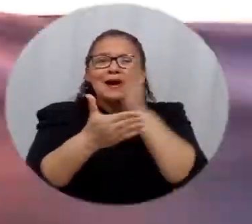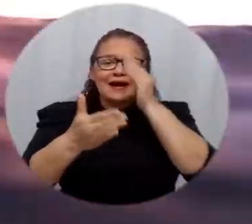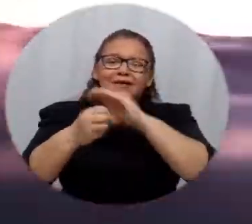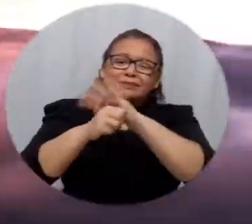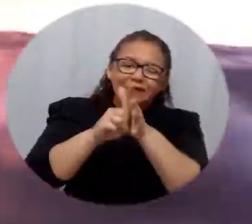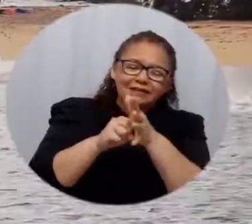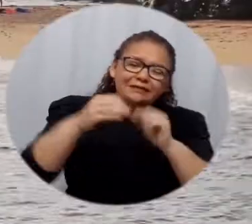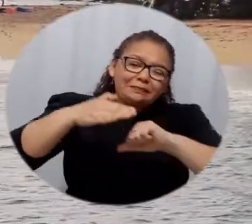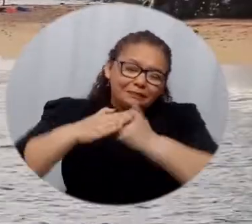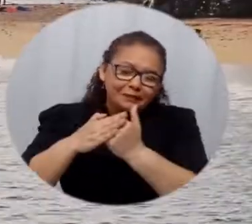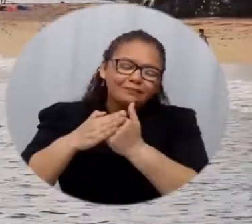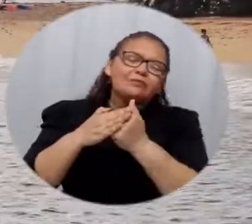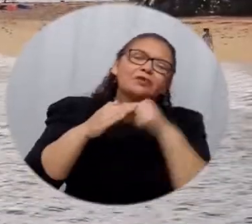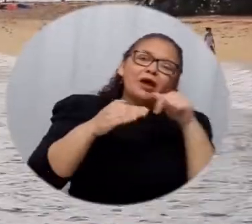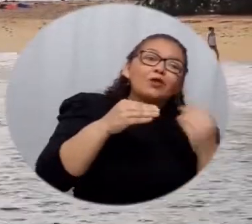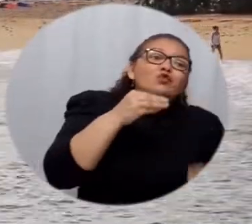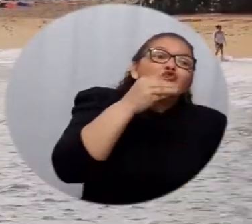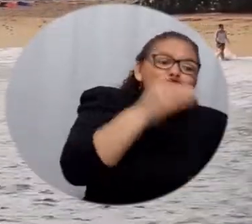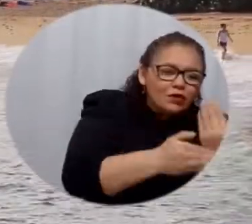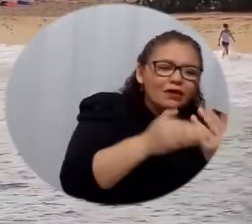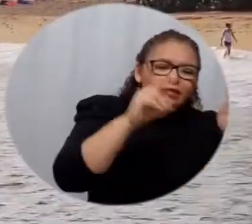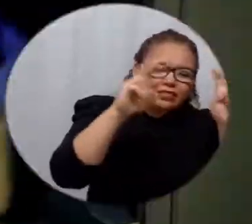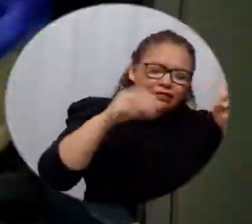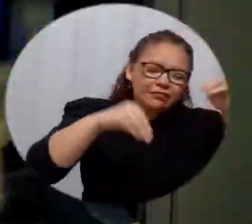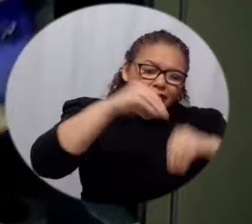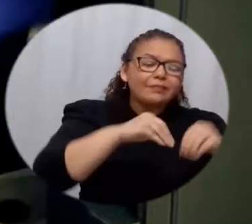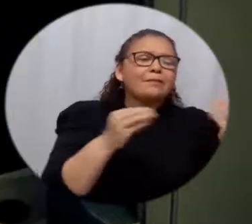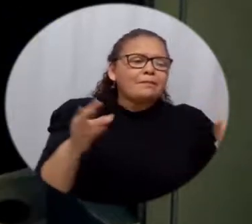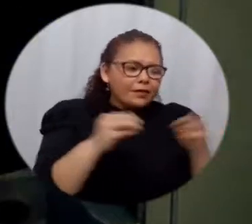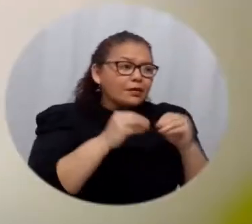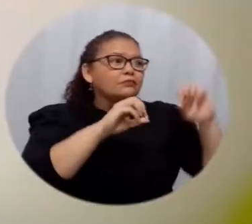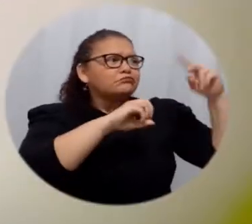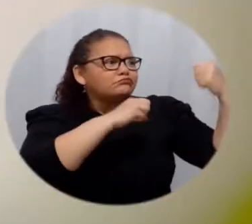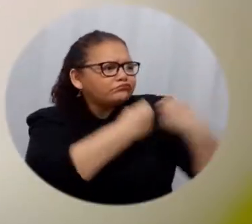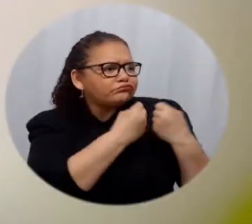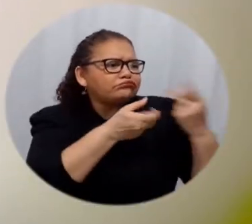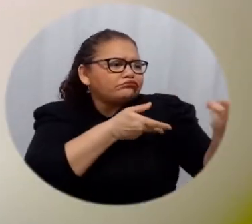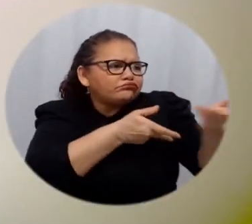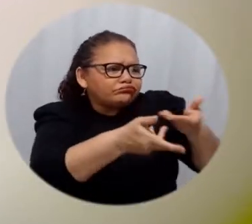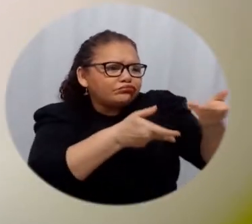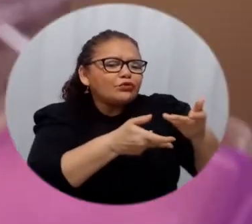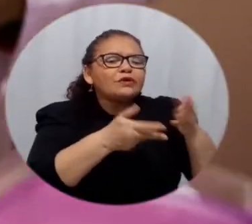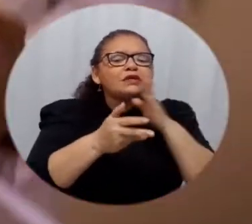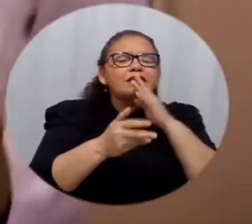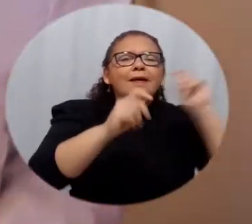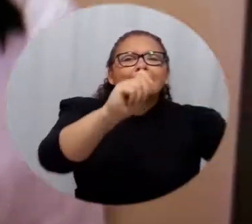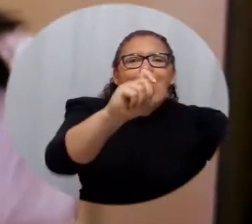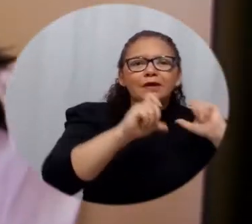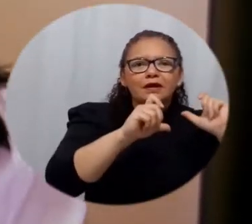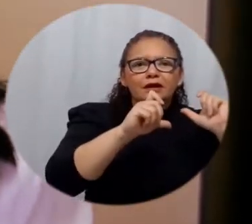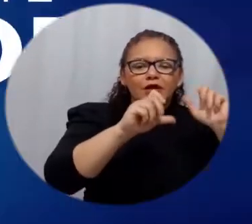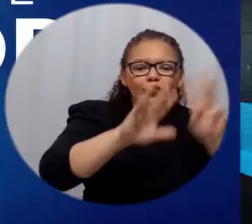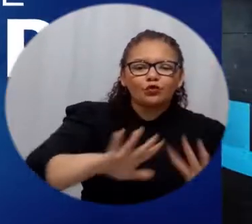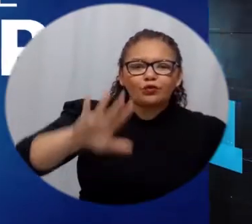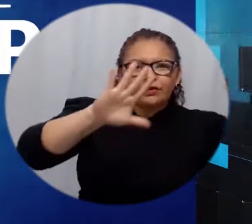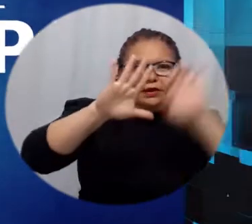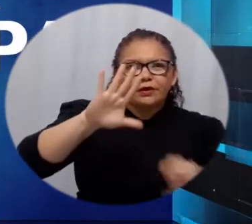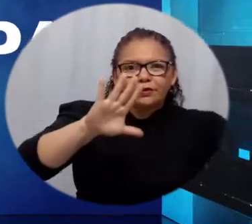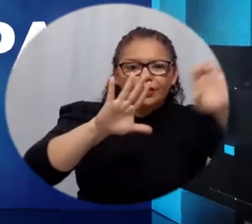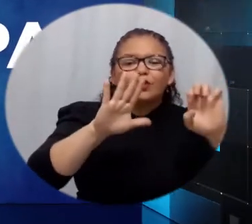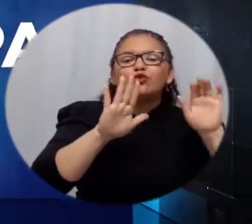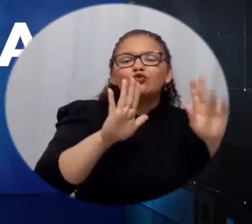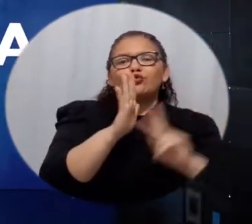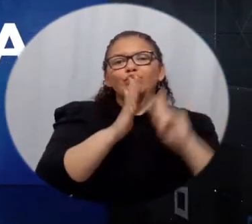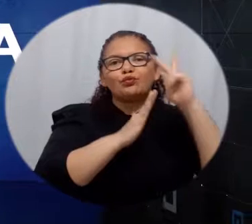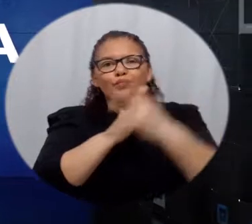que definimos. Y por otro lado, vamos a ver la forma de participar conjuntamente en proyectos financiados por la Comisión Europea en el marco del